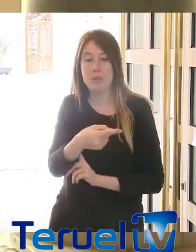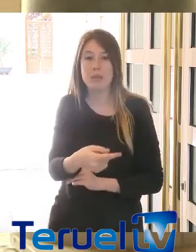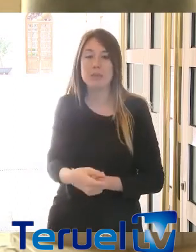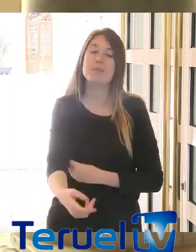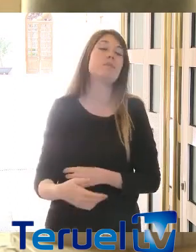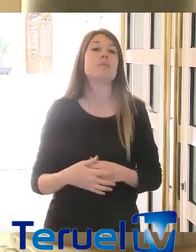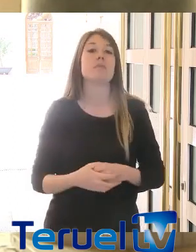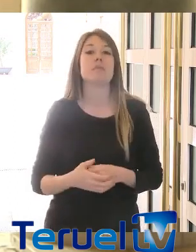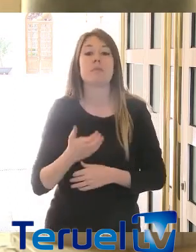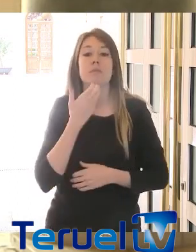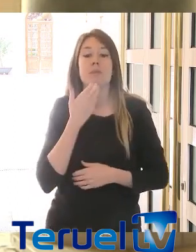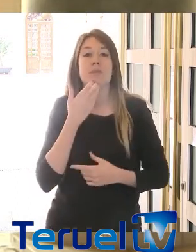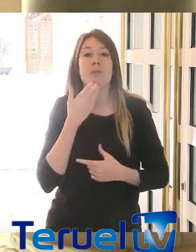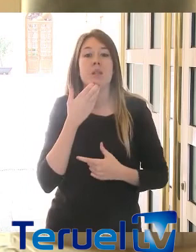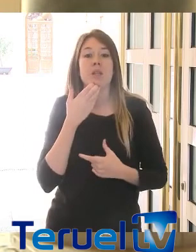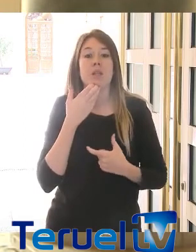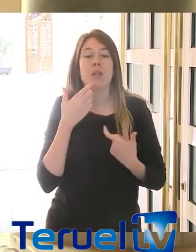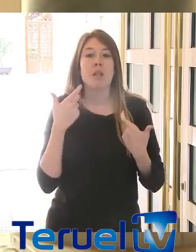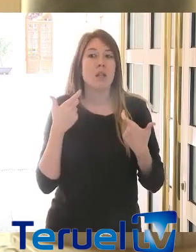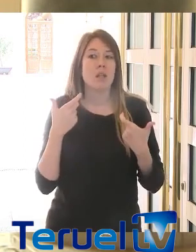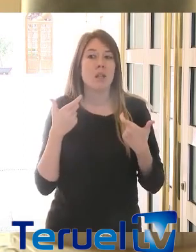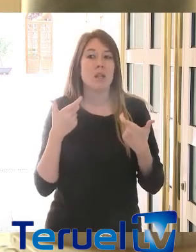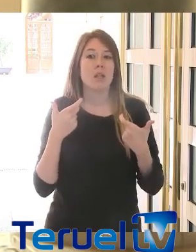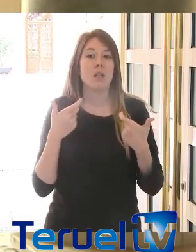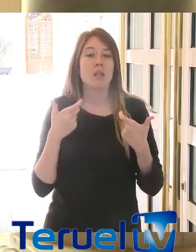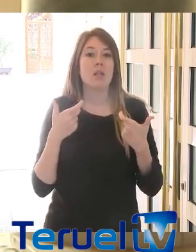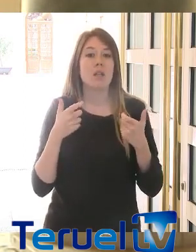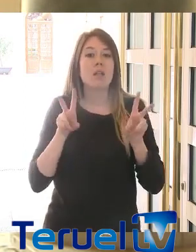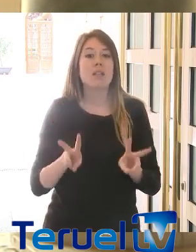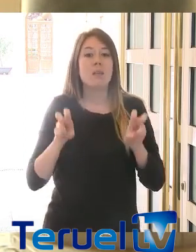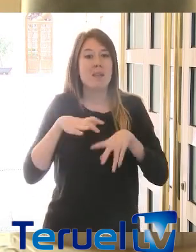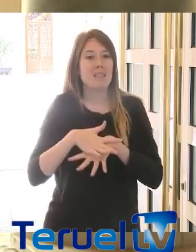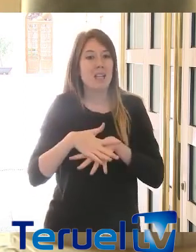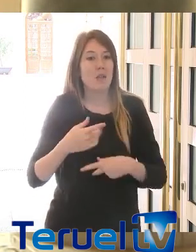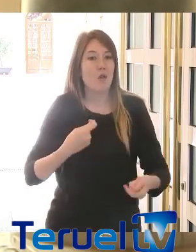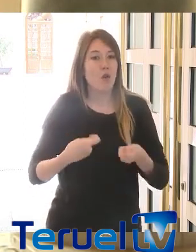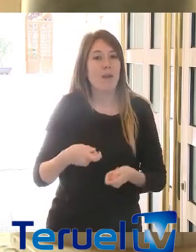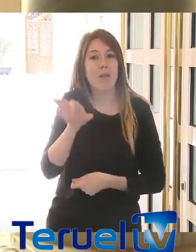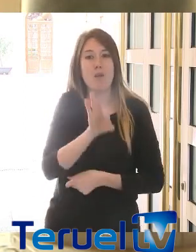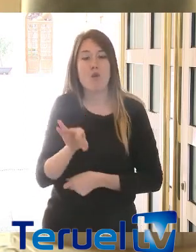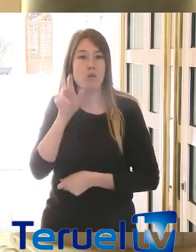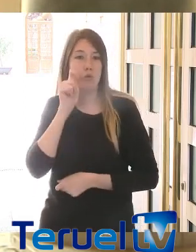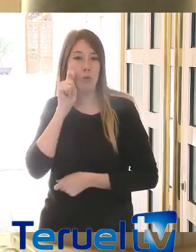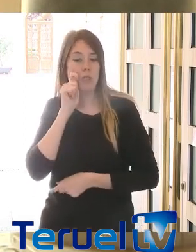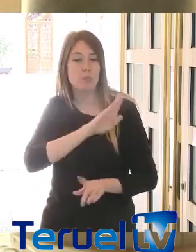entre los cuales pensamos que está la hostelería, todo lo que es el pequeño comercio o el turismo.